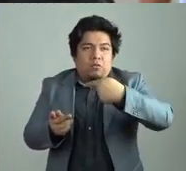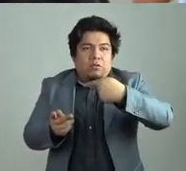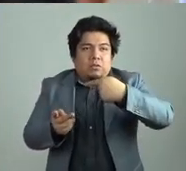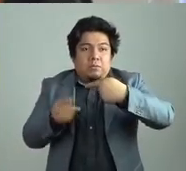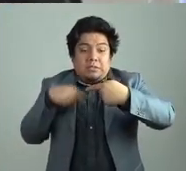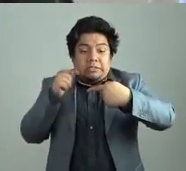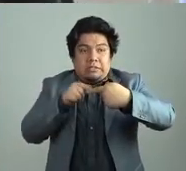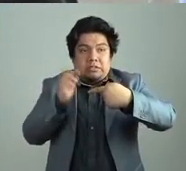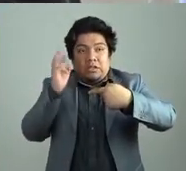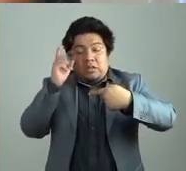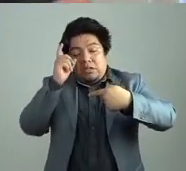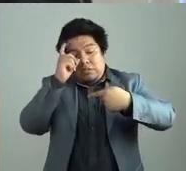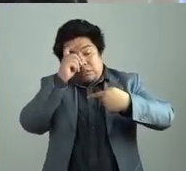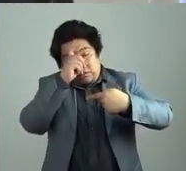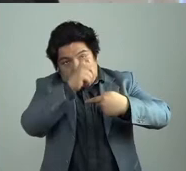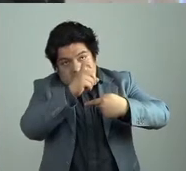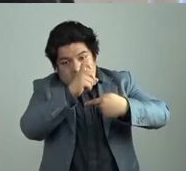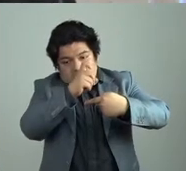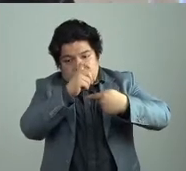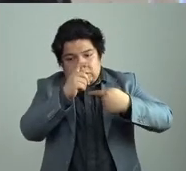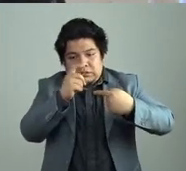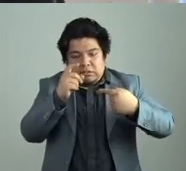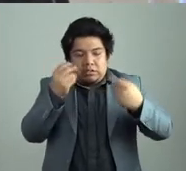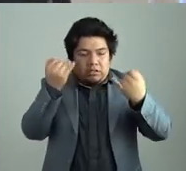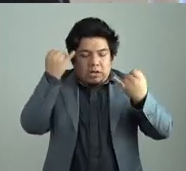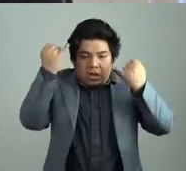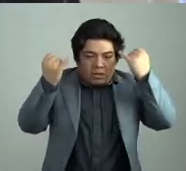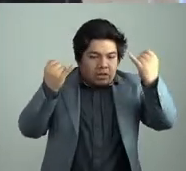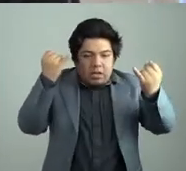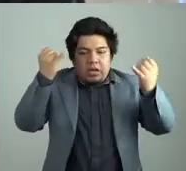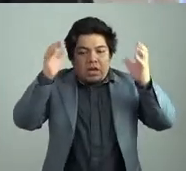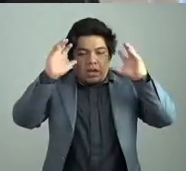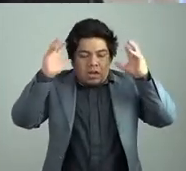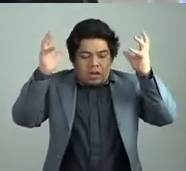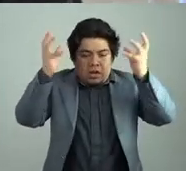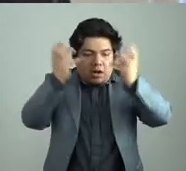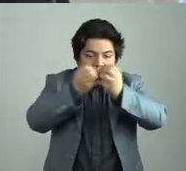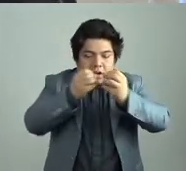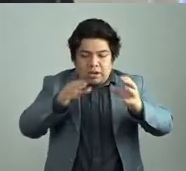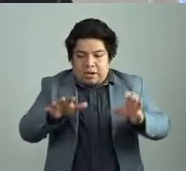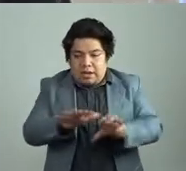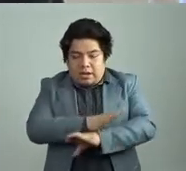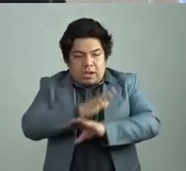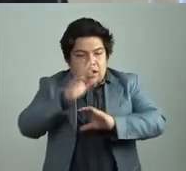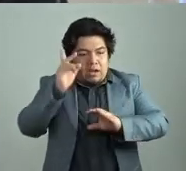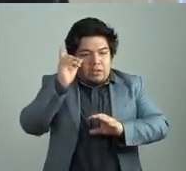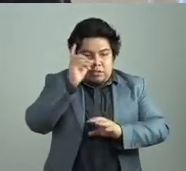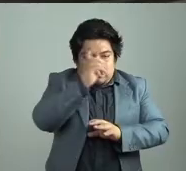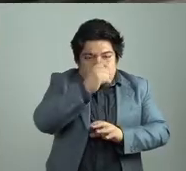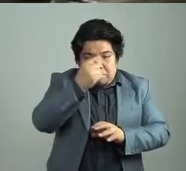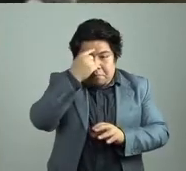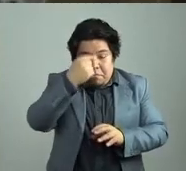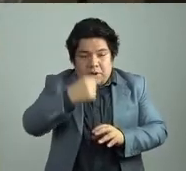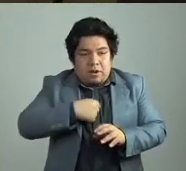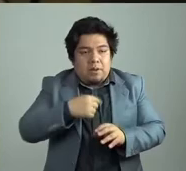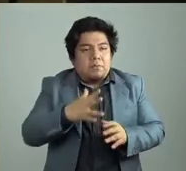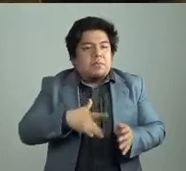complejice de alguna manera la realidad, la condición del ser humano, eso es sumamente importante.